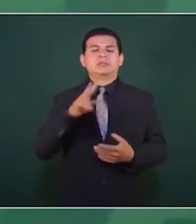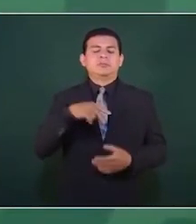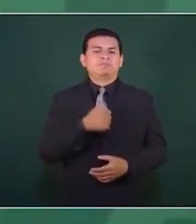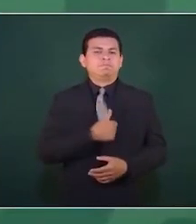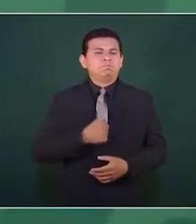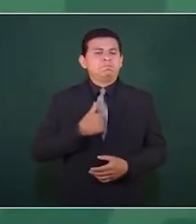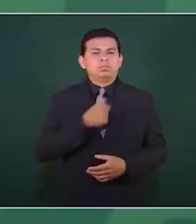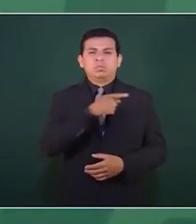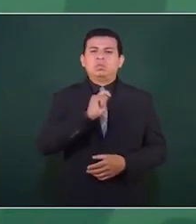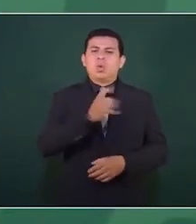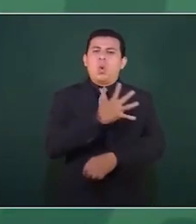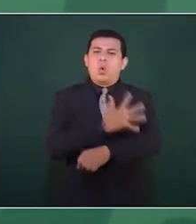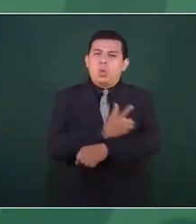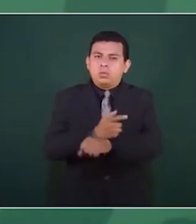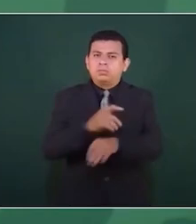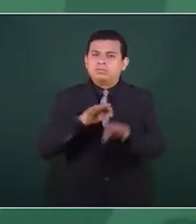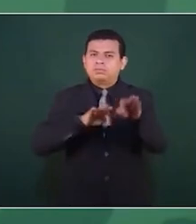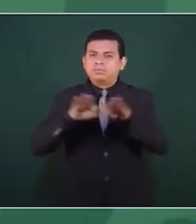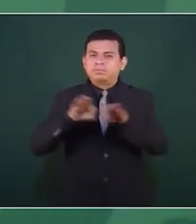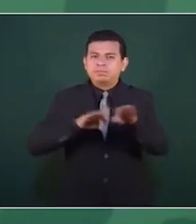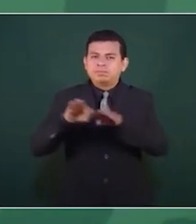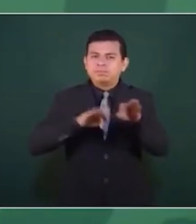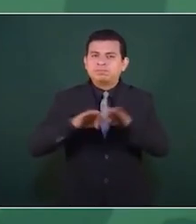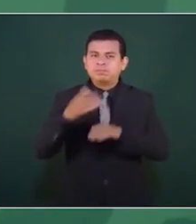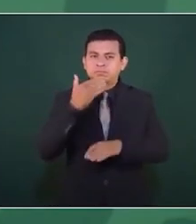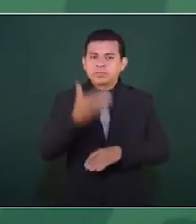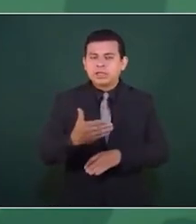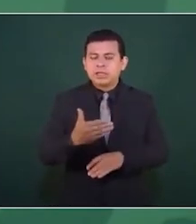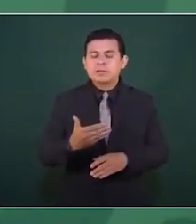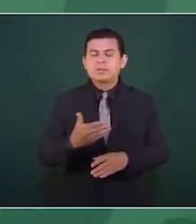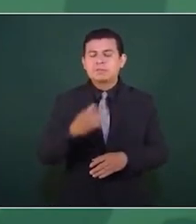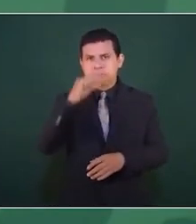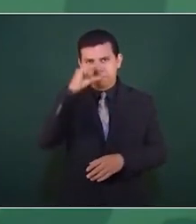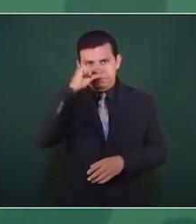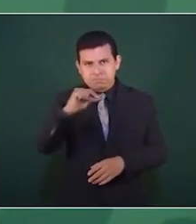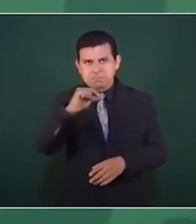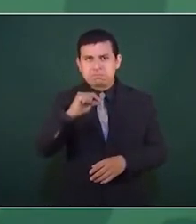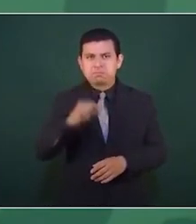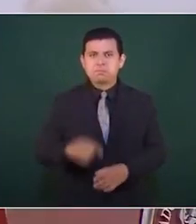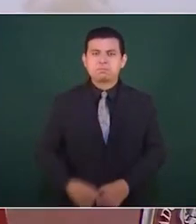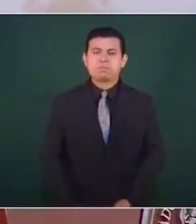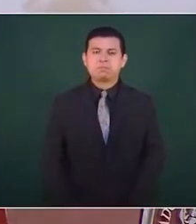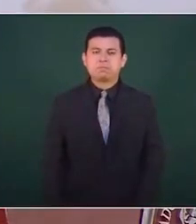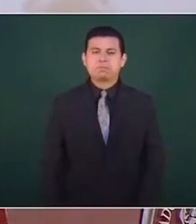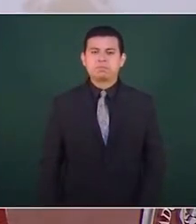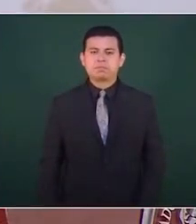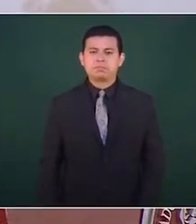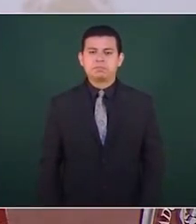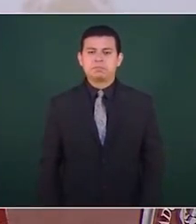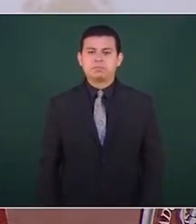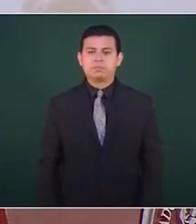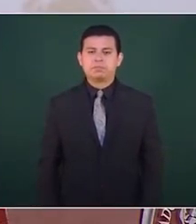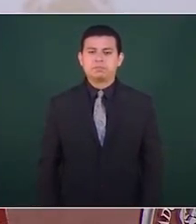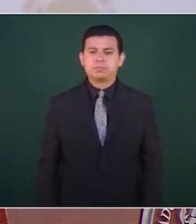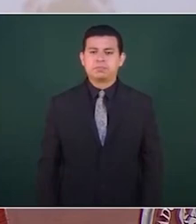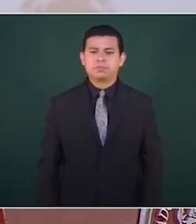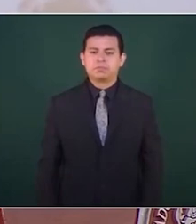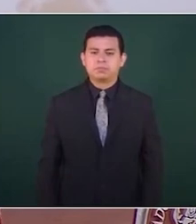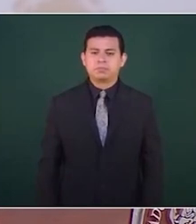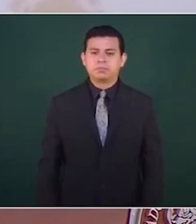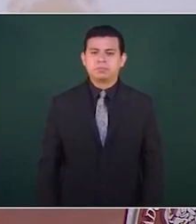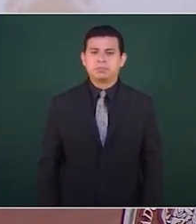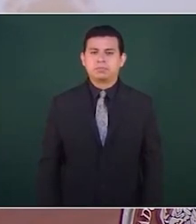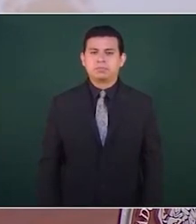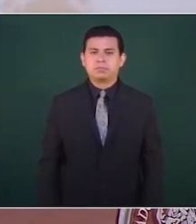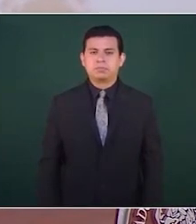que aún teniendo el nombre de bar, era